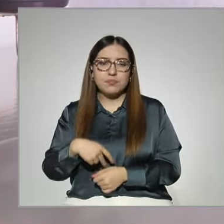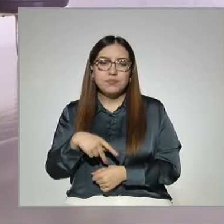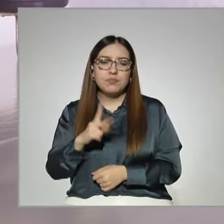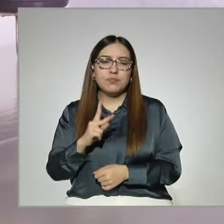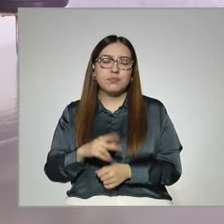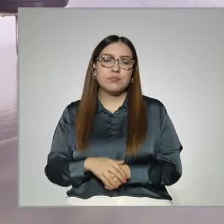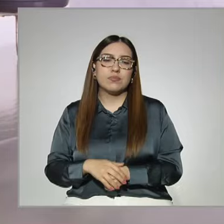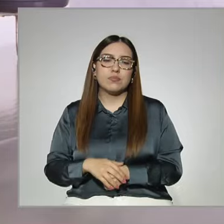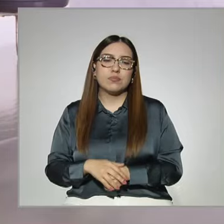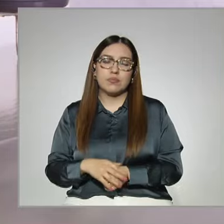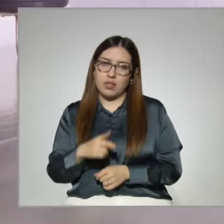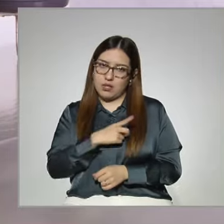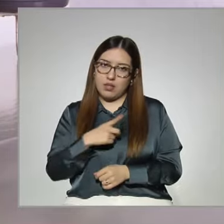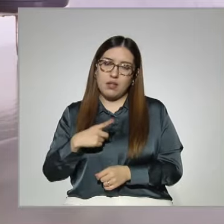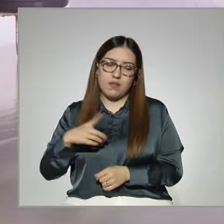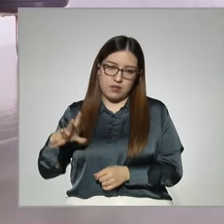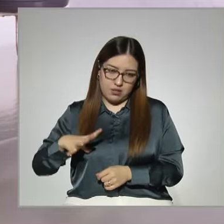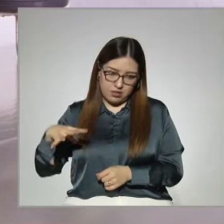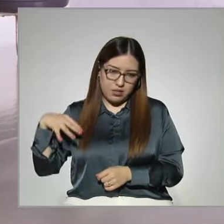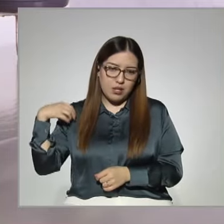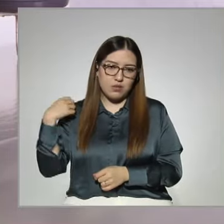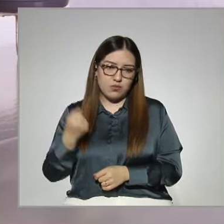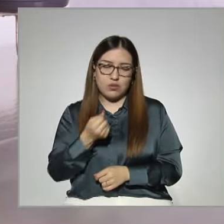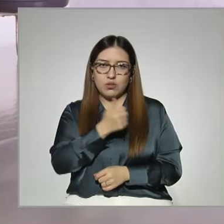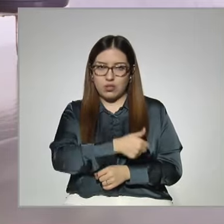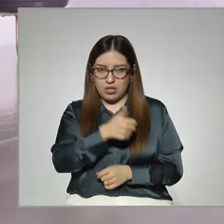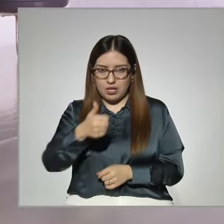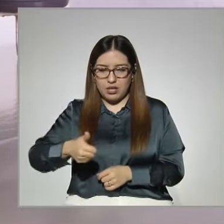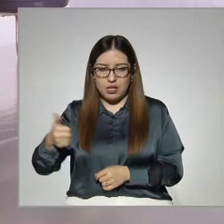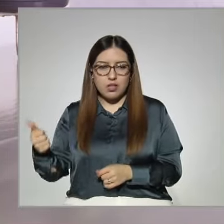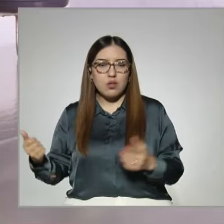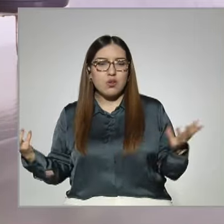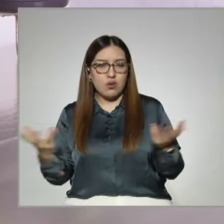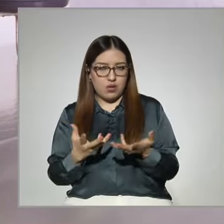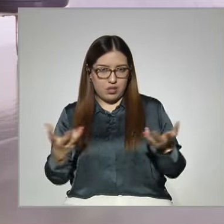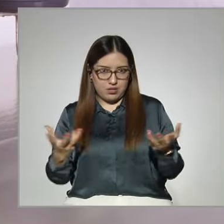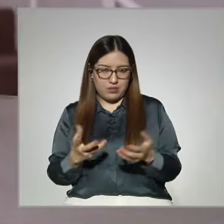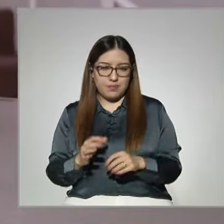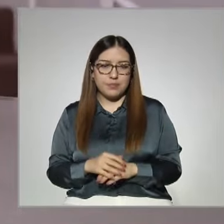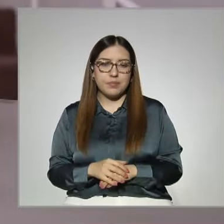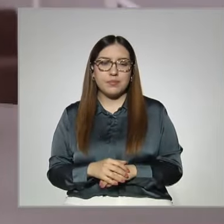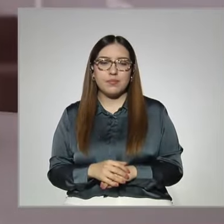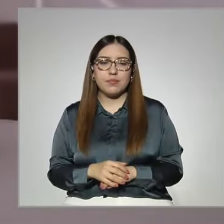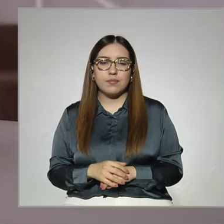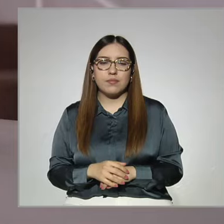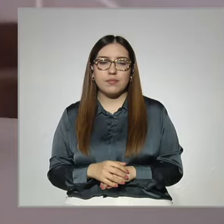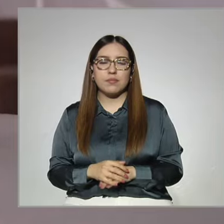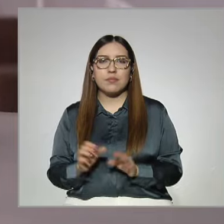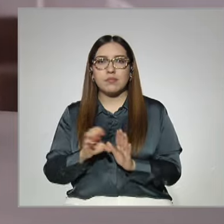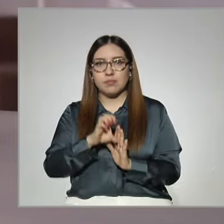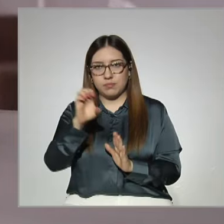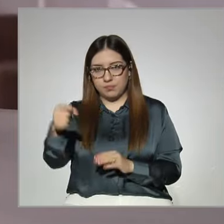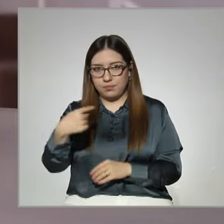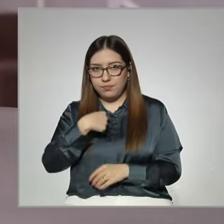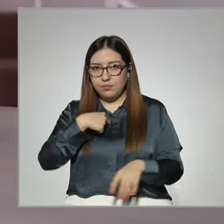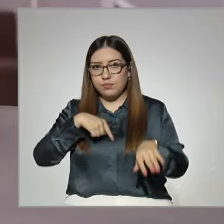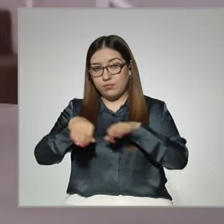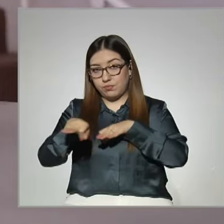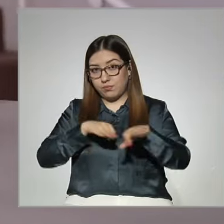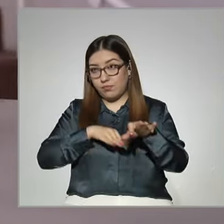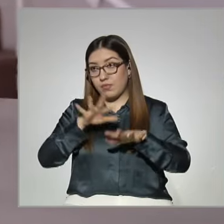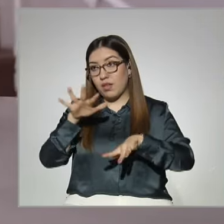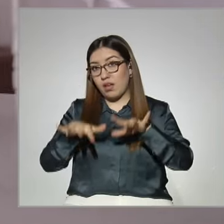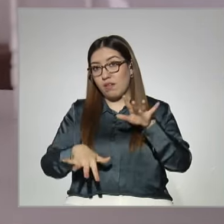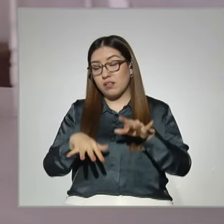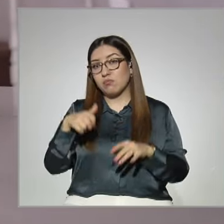todo, requiere que tú te pongas la meta y que requieras hacer, que realmente quieras hacerlo. Por ejemplo, yo trabajo, ¿no? Entonces, a veces